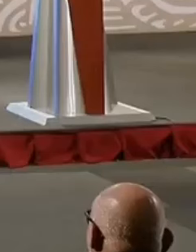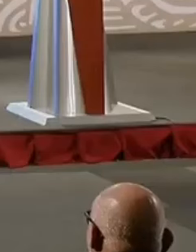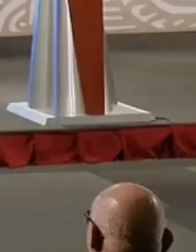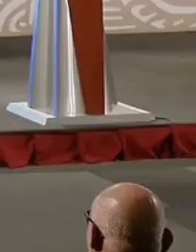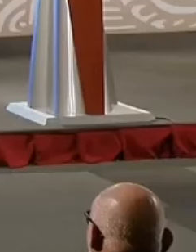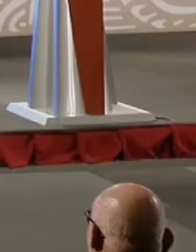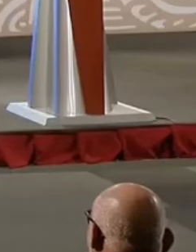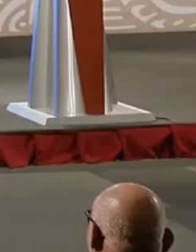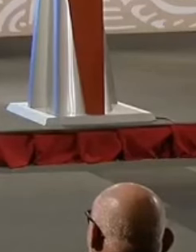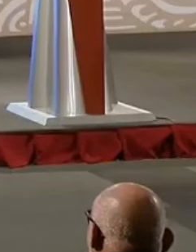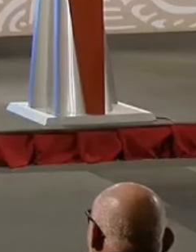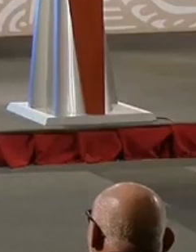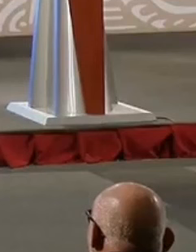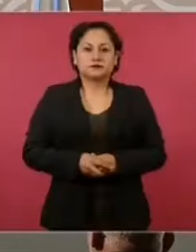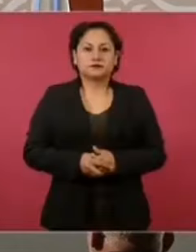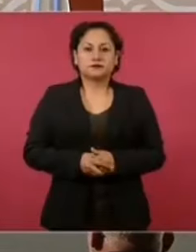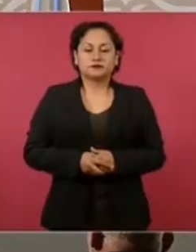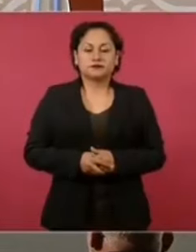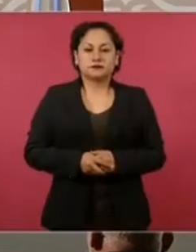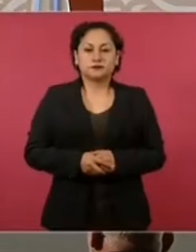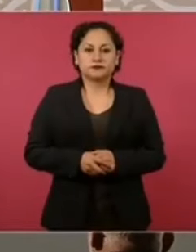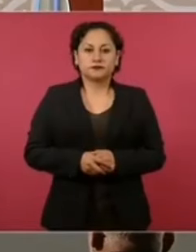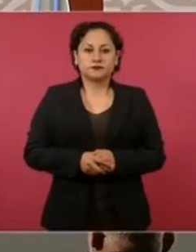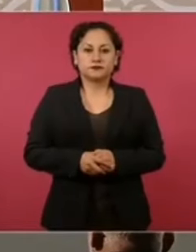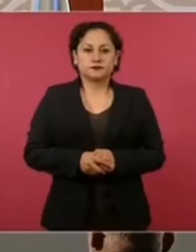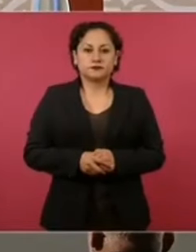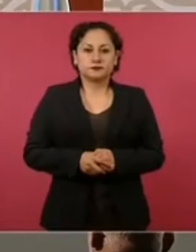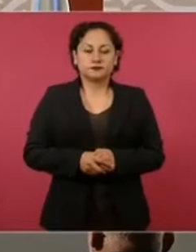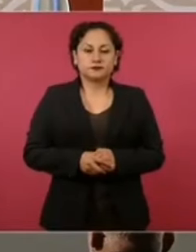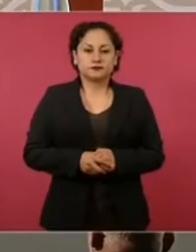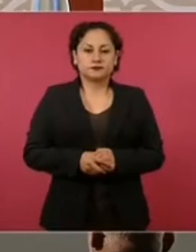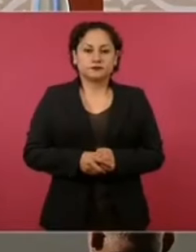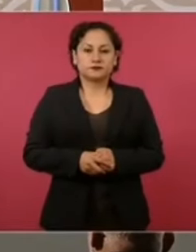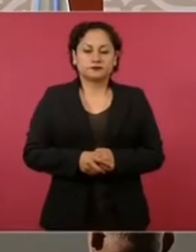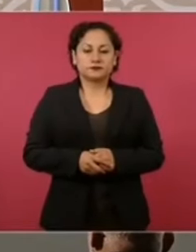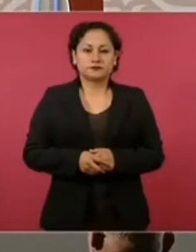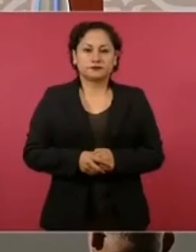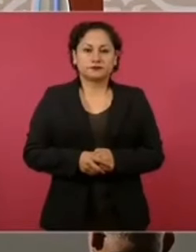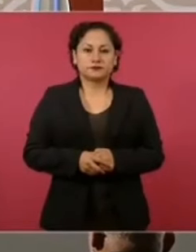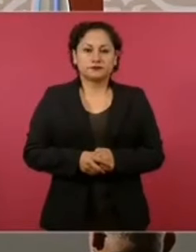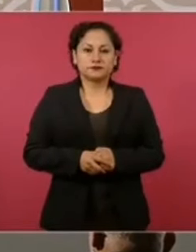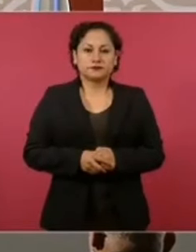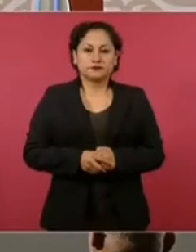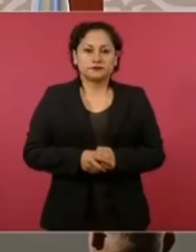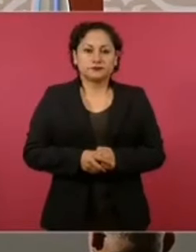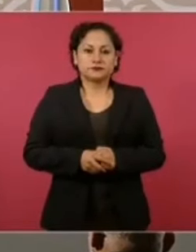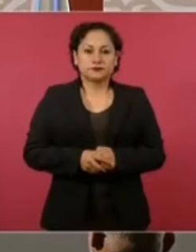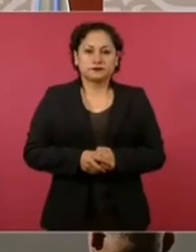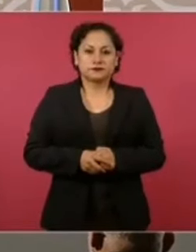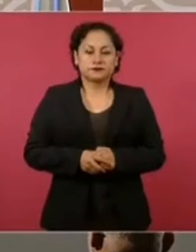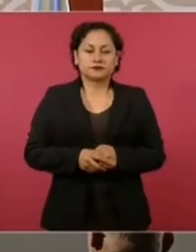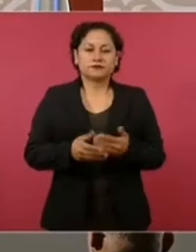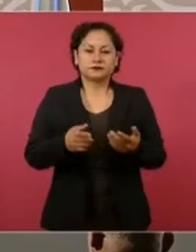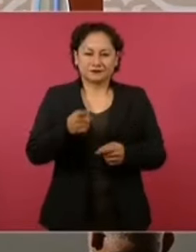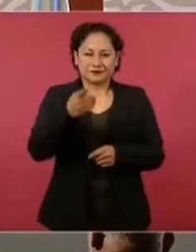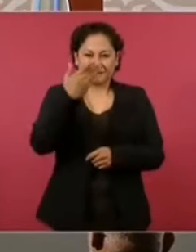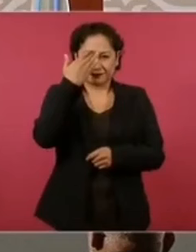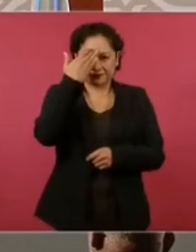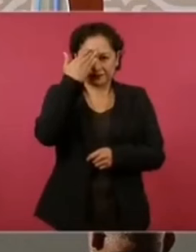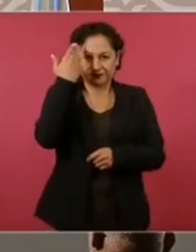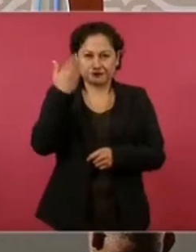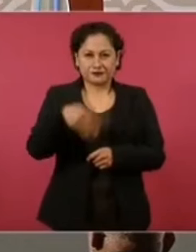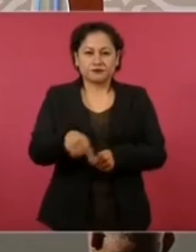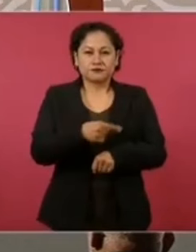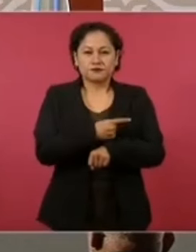subió mucho la temperatura. No,